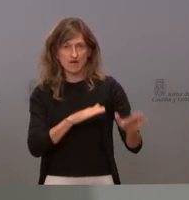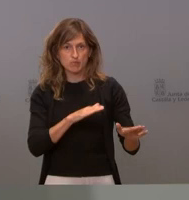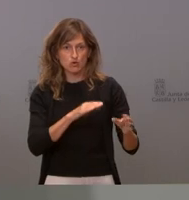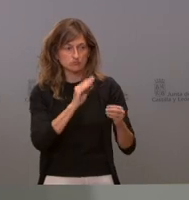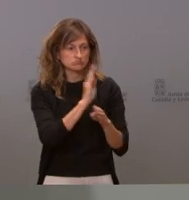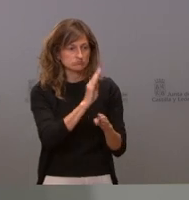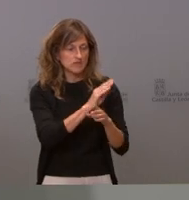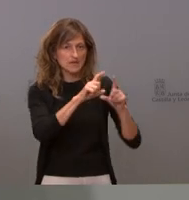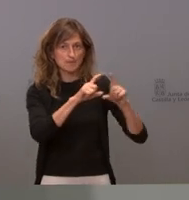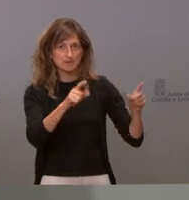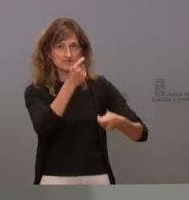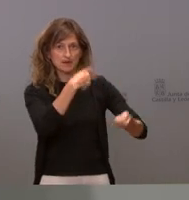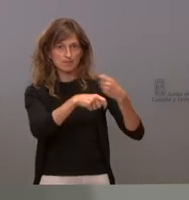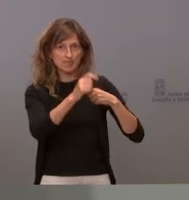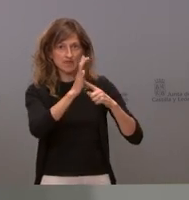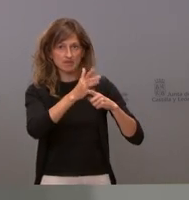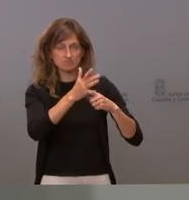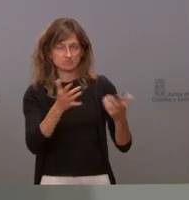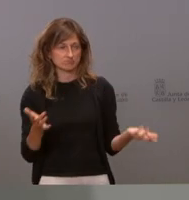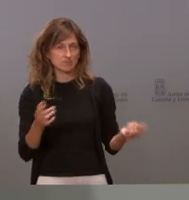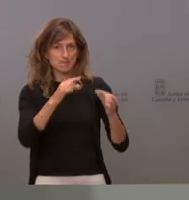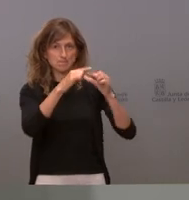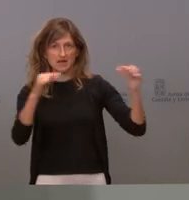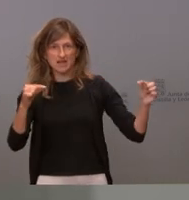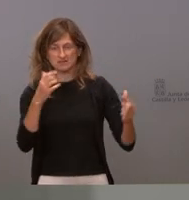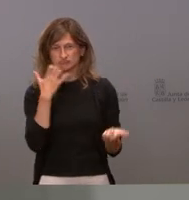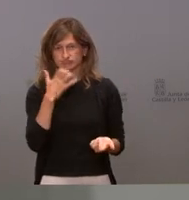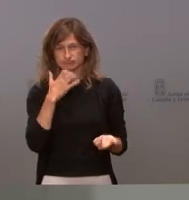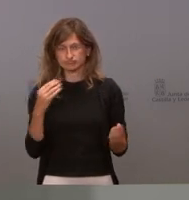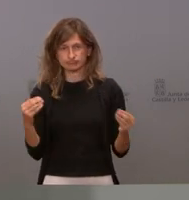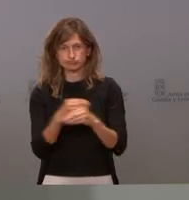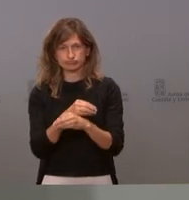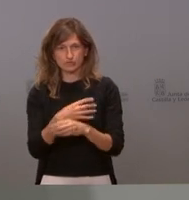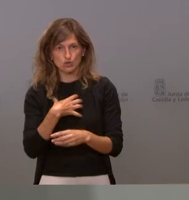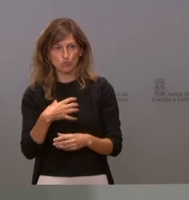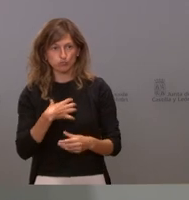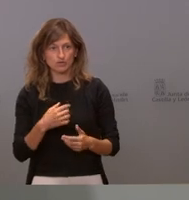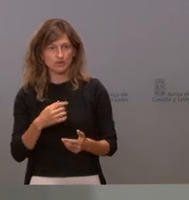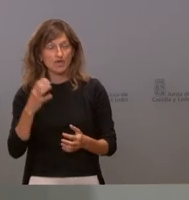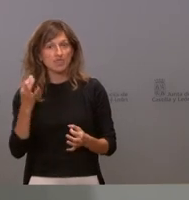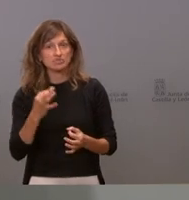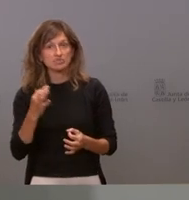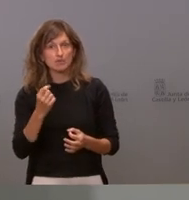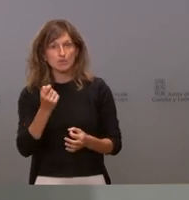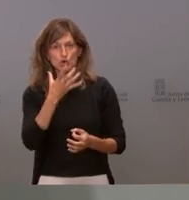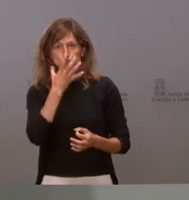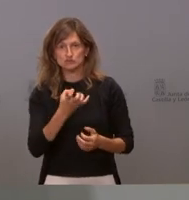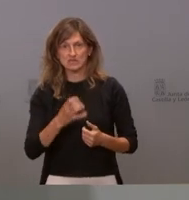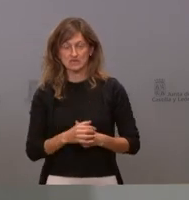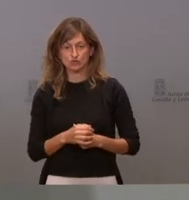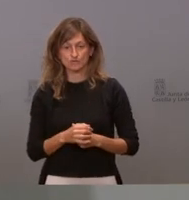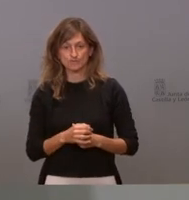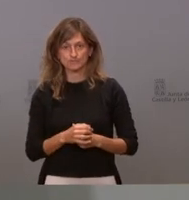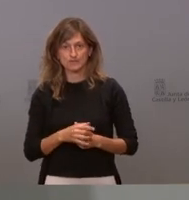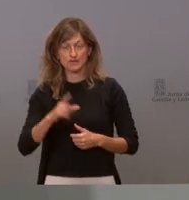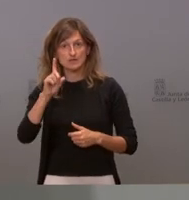mantenimiento de una empresa que vende palas de molinos eólicos es esto no puede ser hay que ser un poquito más serio y luego